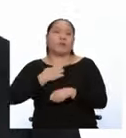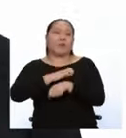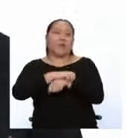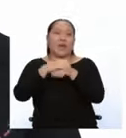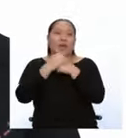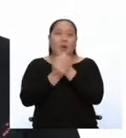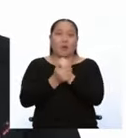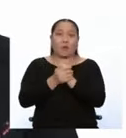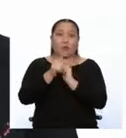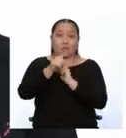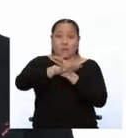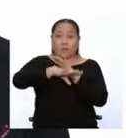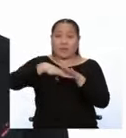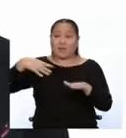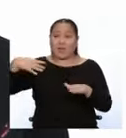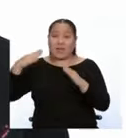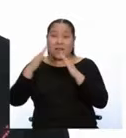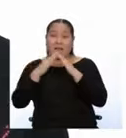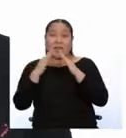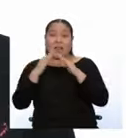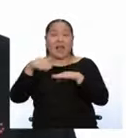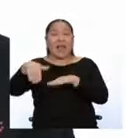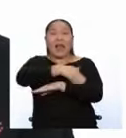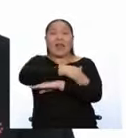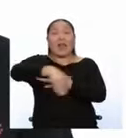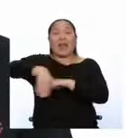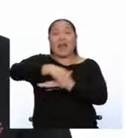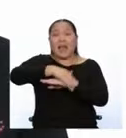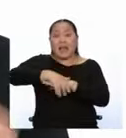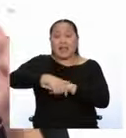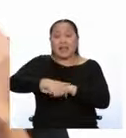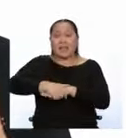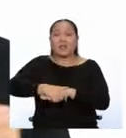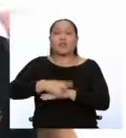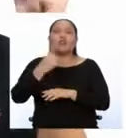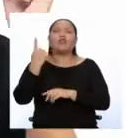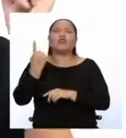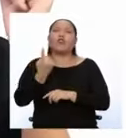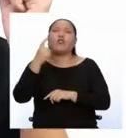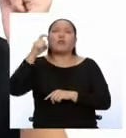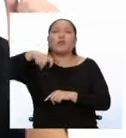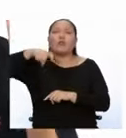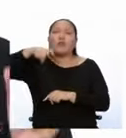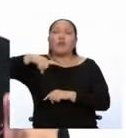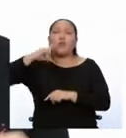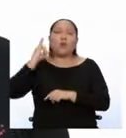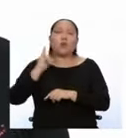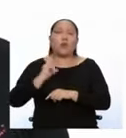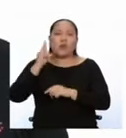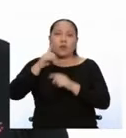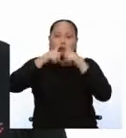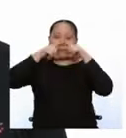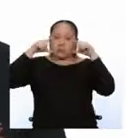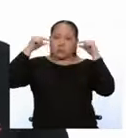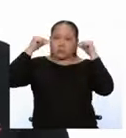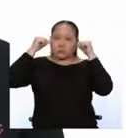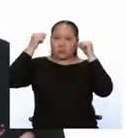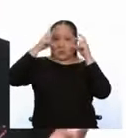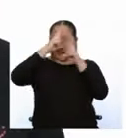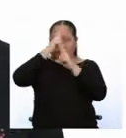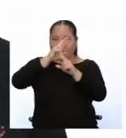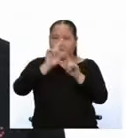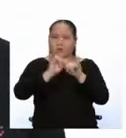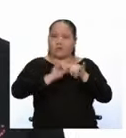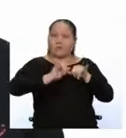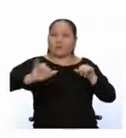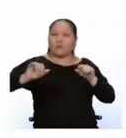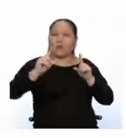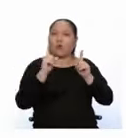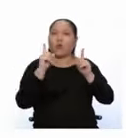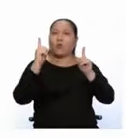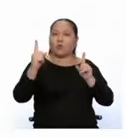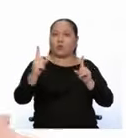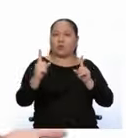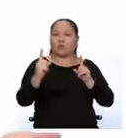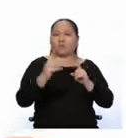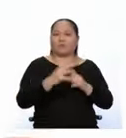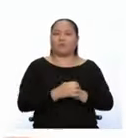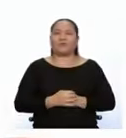Y si van a salir a la calle, que sea solo cuando sea necesario. Usando su mascarilla y respetando el metro de distancia como mínimo.